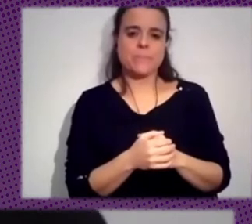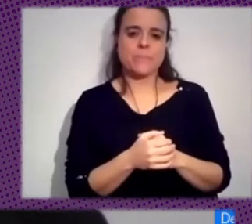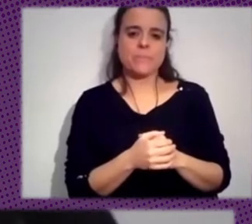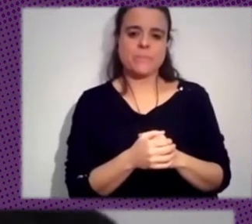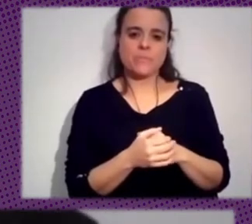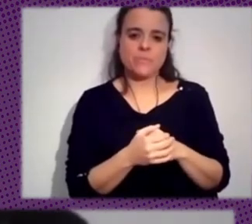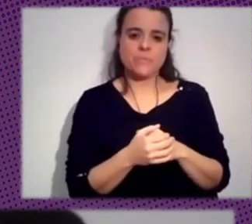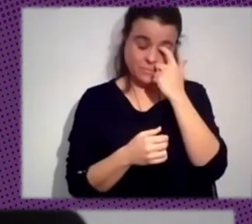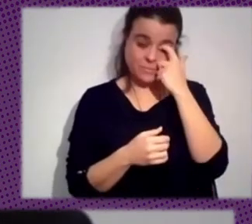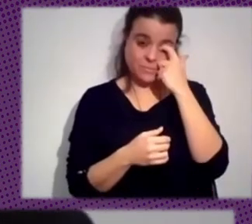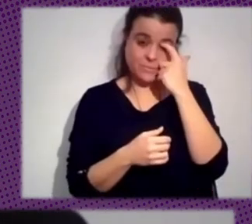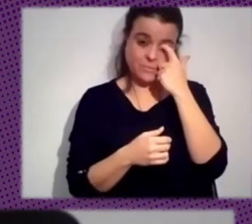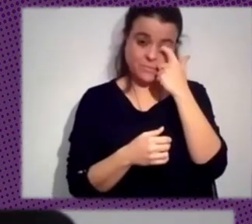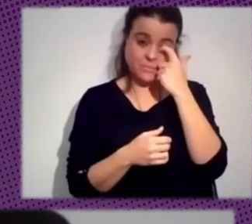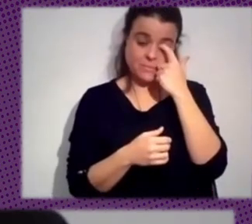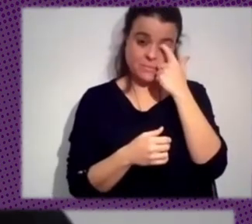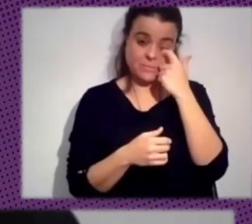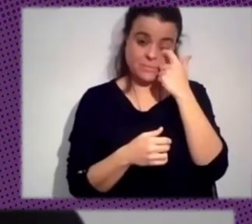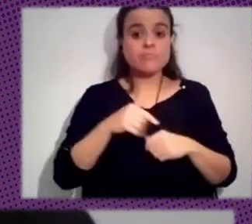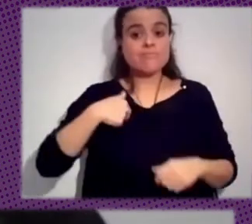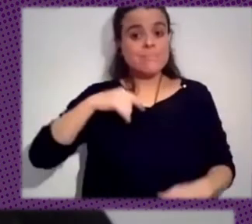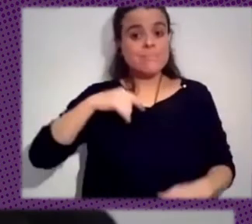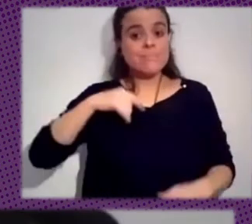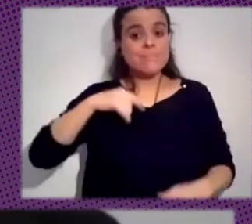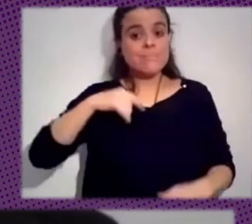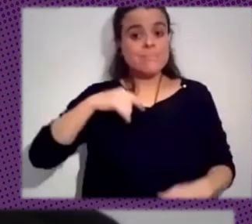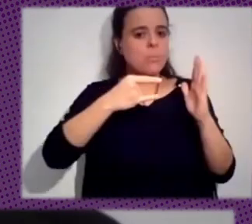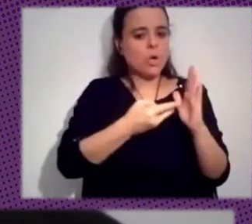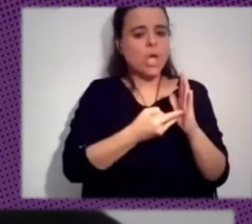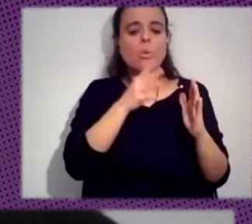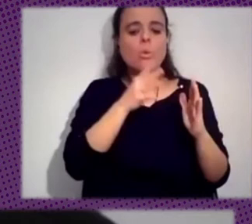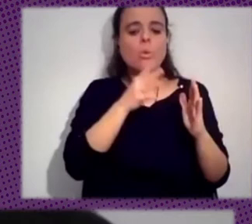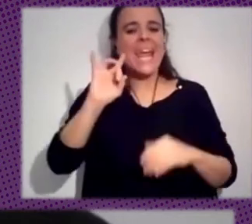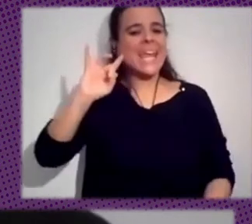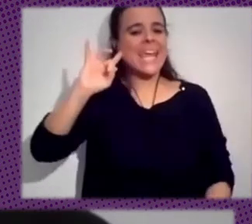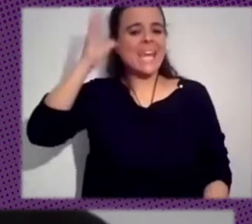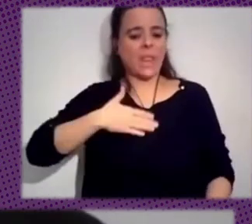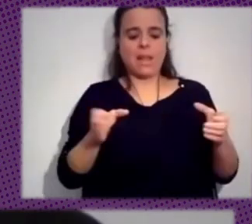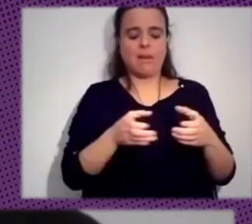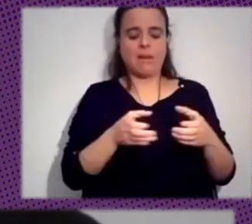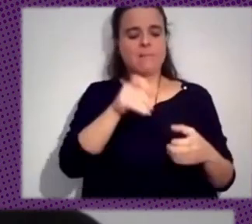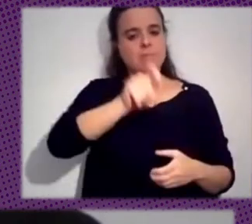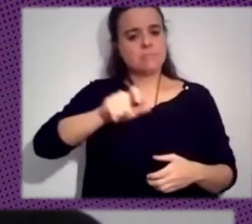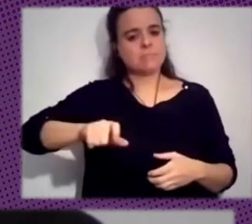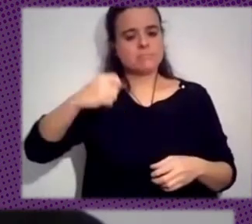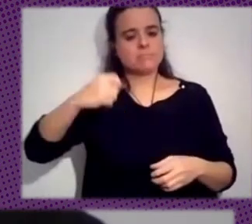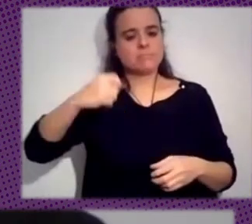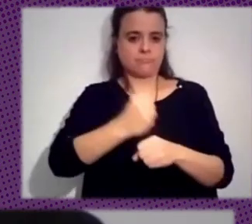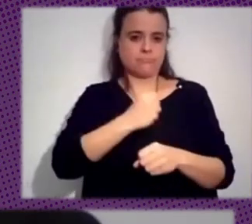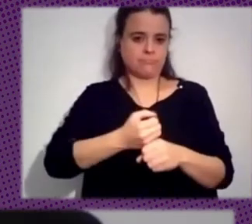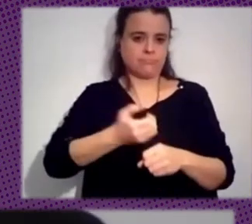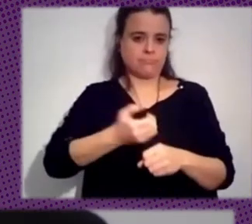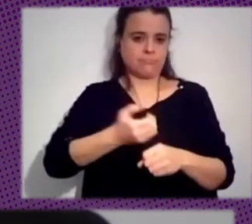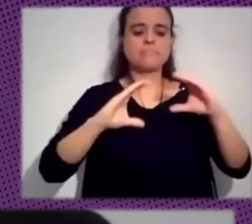La idea de No les es escasito viene de una iniciativa que empezamos un grupo de personas que trabajábamos en comunicación